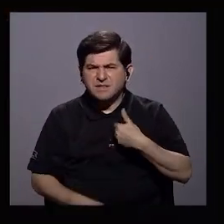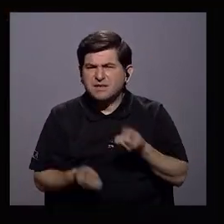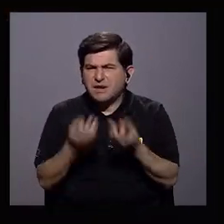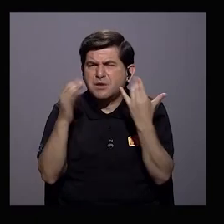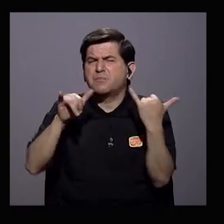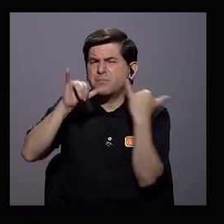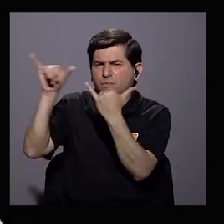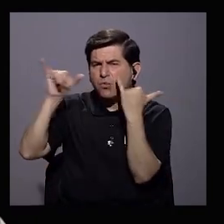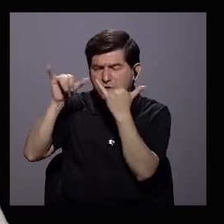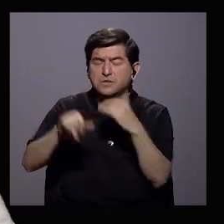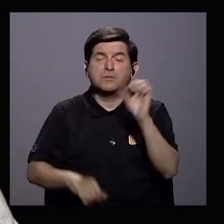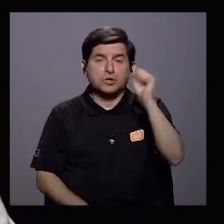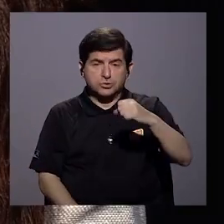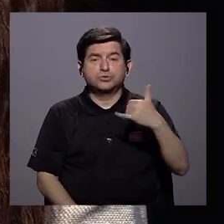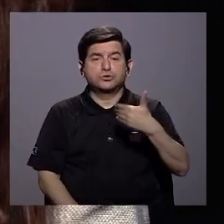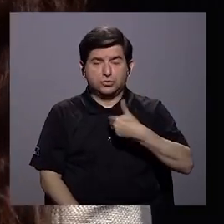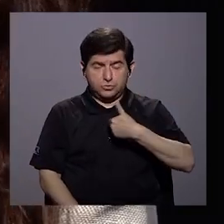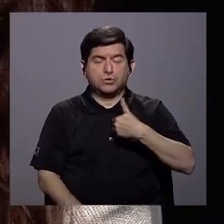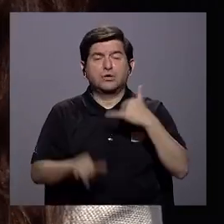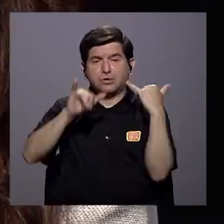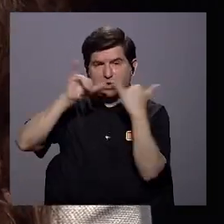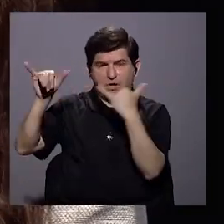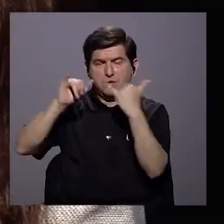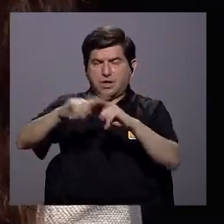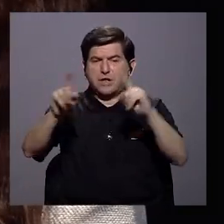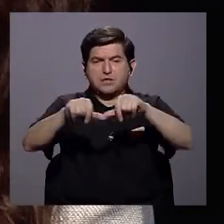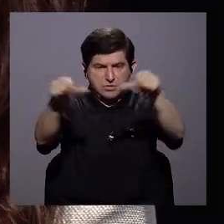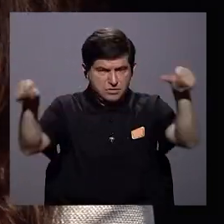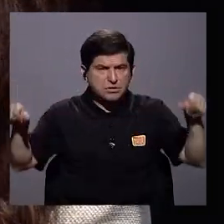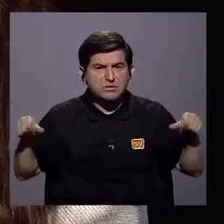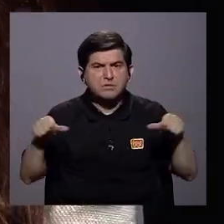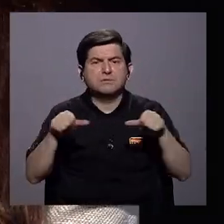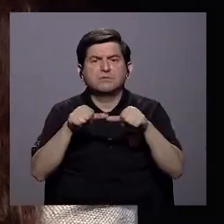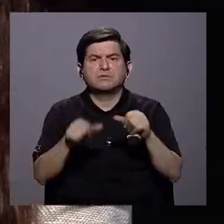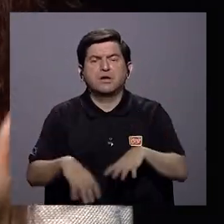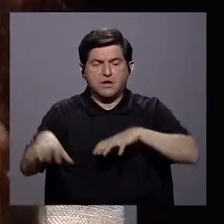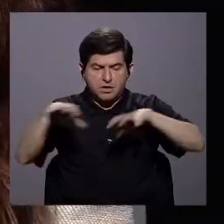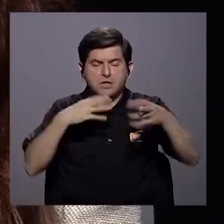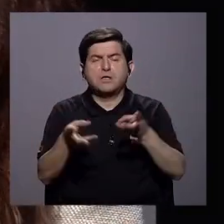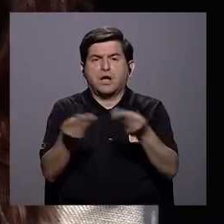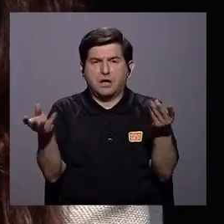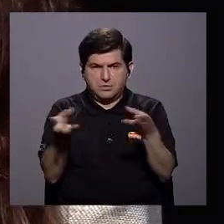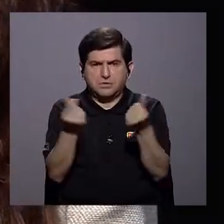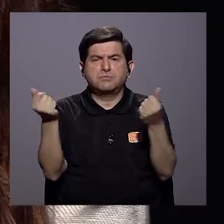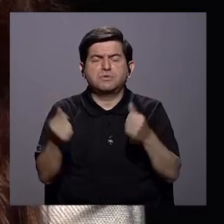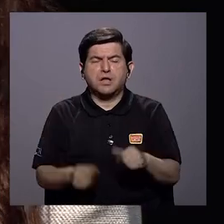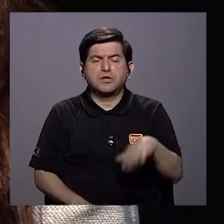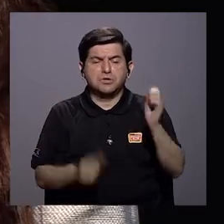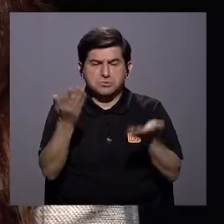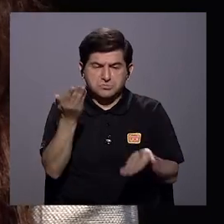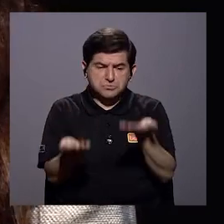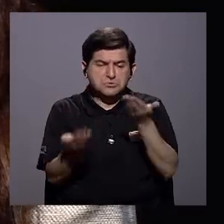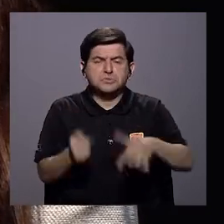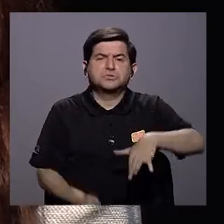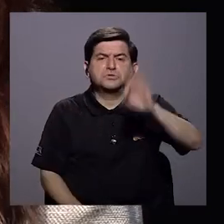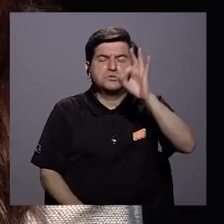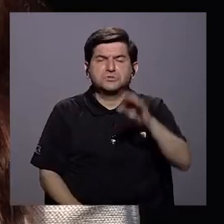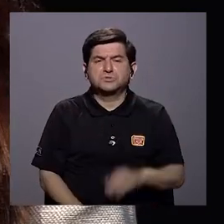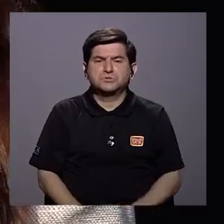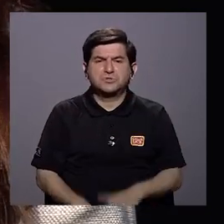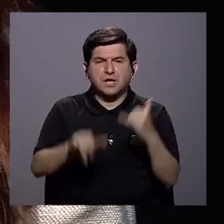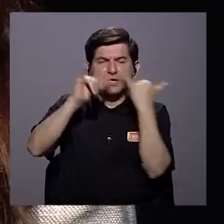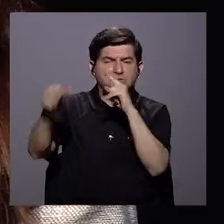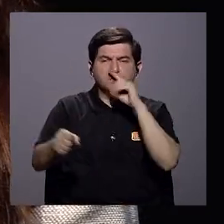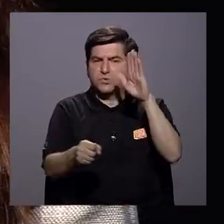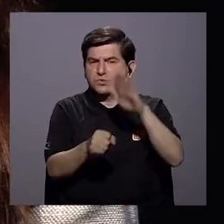muchas, pocas. hay denuncias, ¿verdad?, en muchos sectores y en muchas actividades productivas se pueden dar denuncias por el